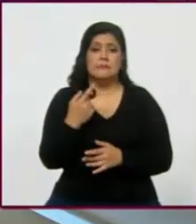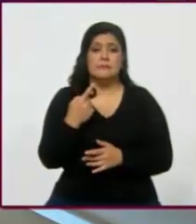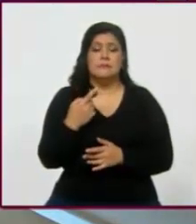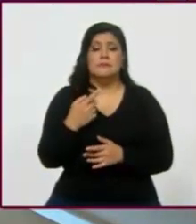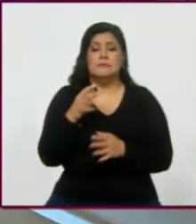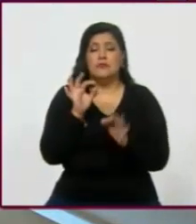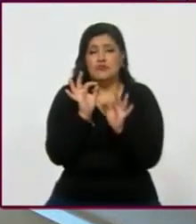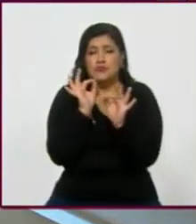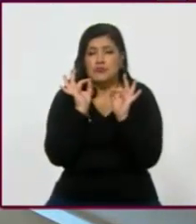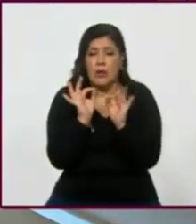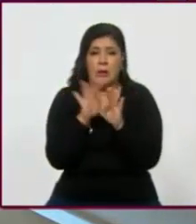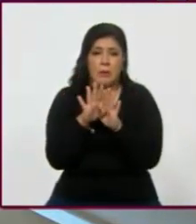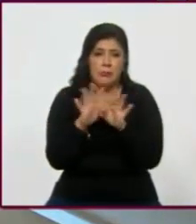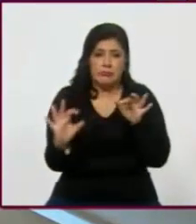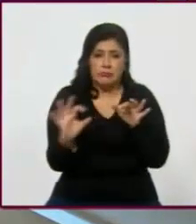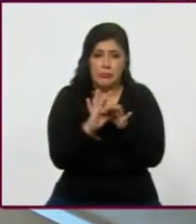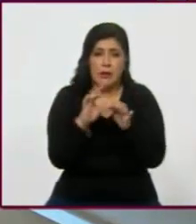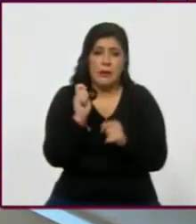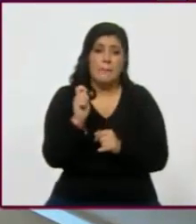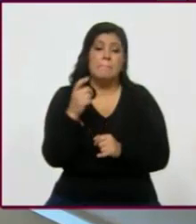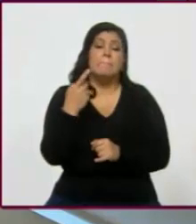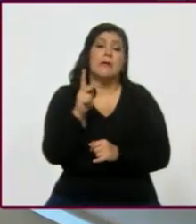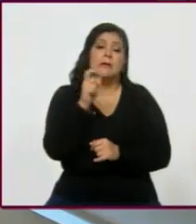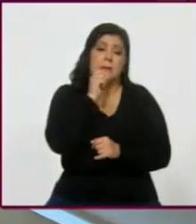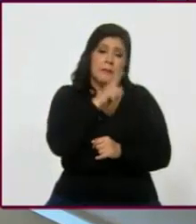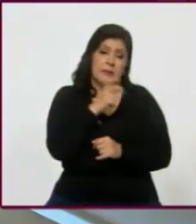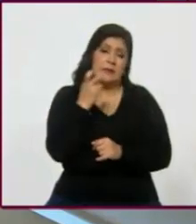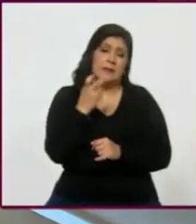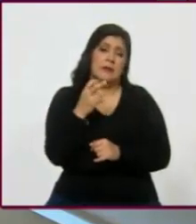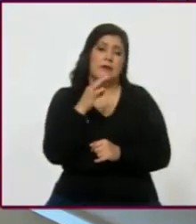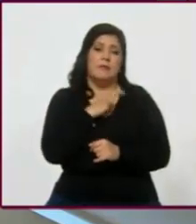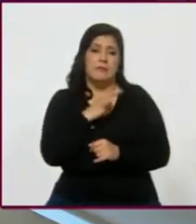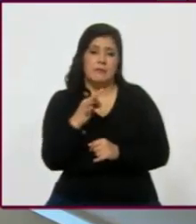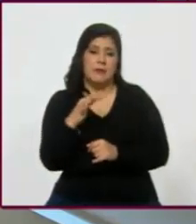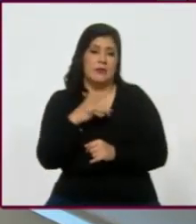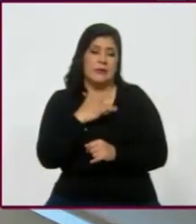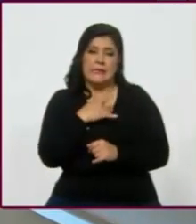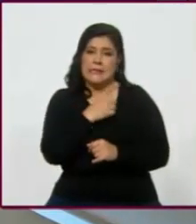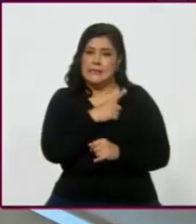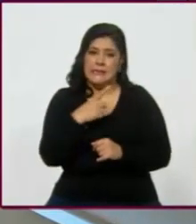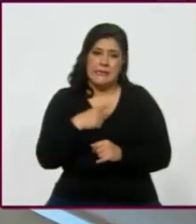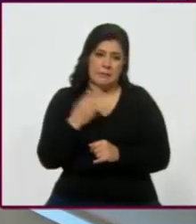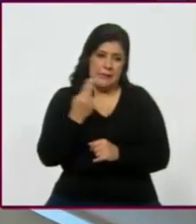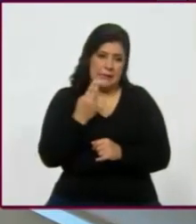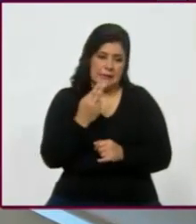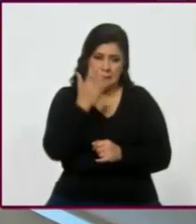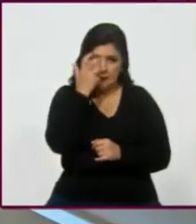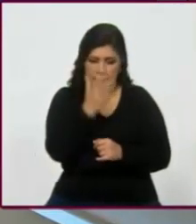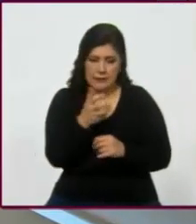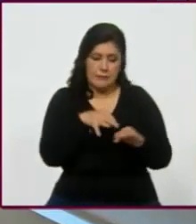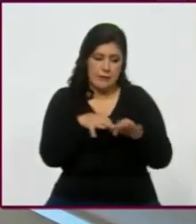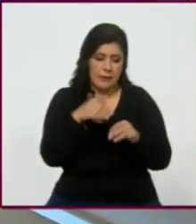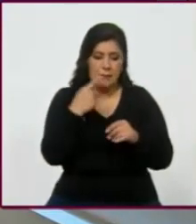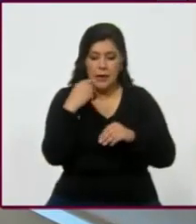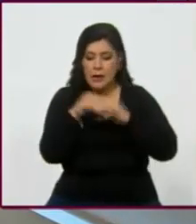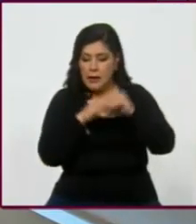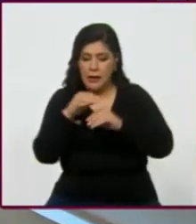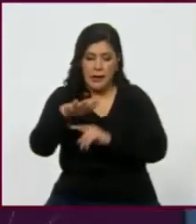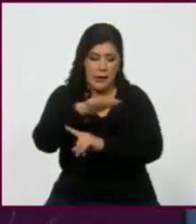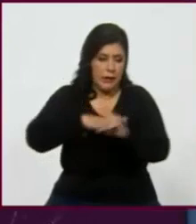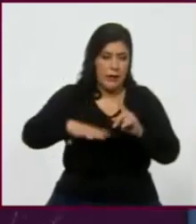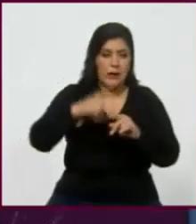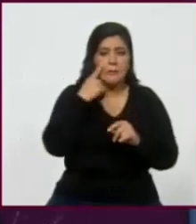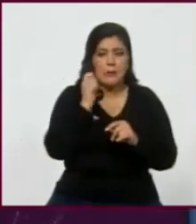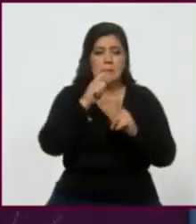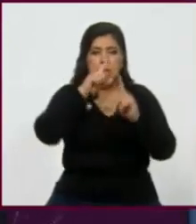pero esto te puede generar también una menticidad de que tenemos que ser precisos. No, o sea, hacemos escenarios, hacemos estadística. Por